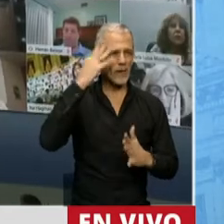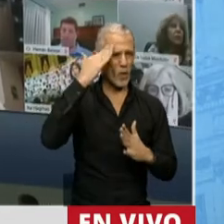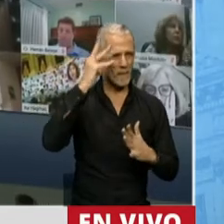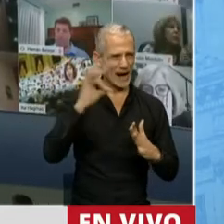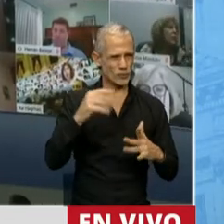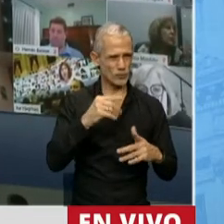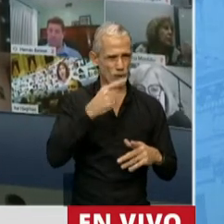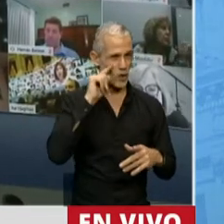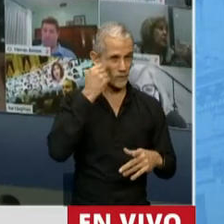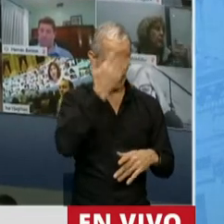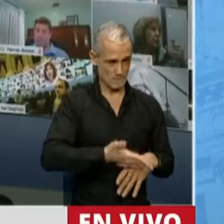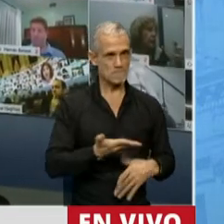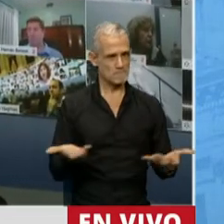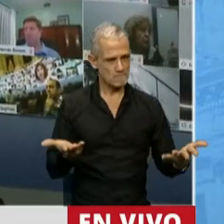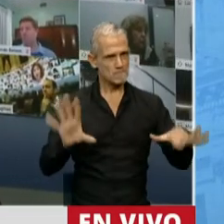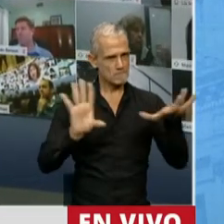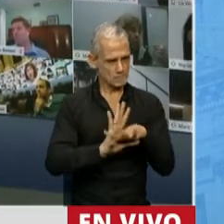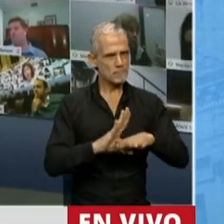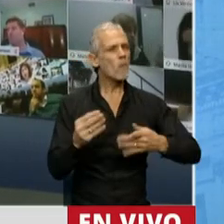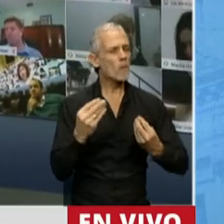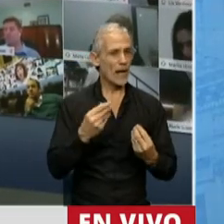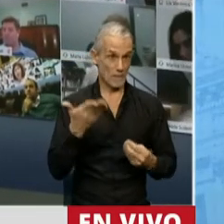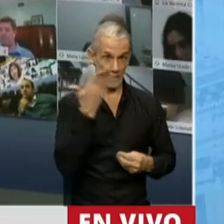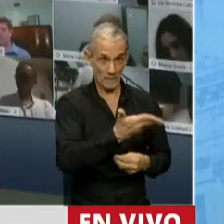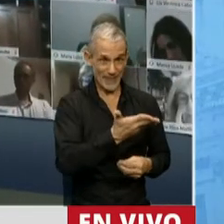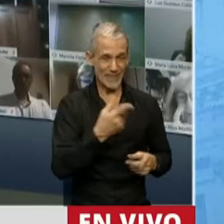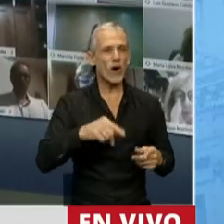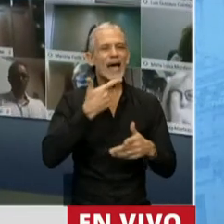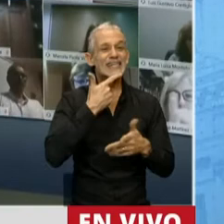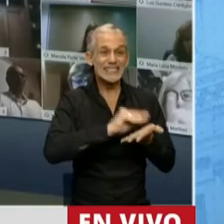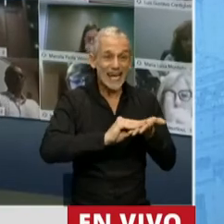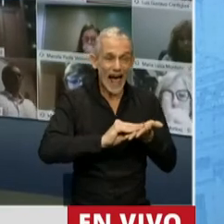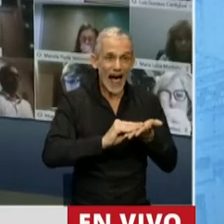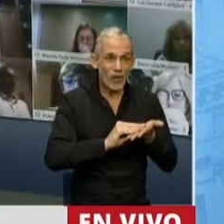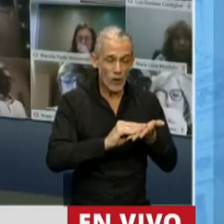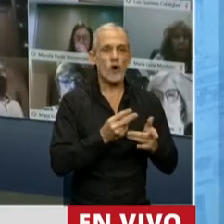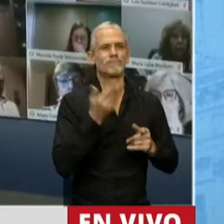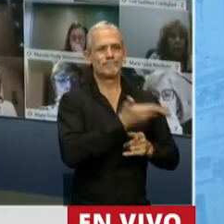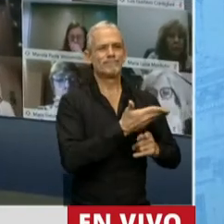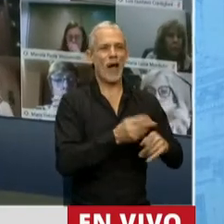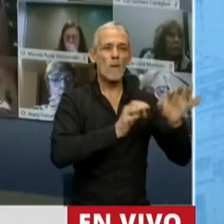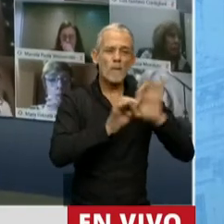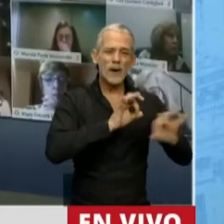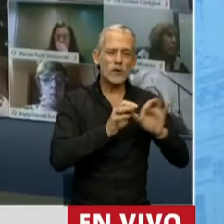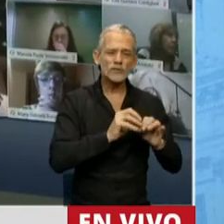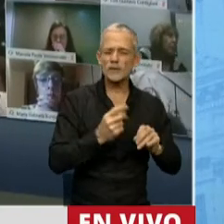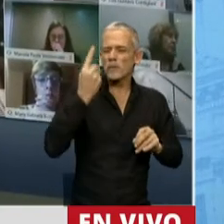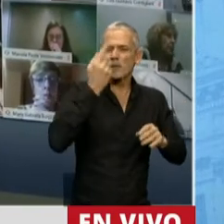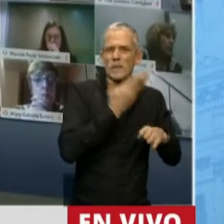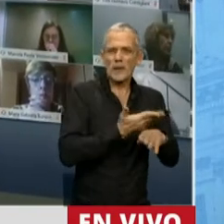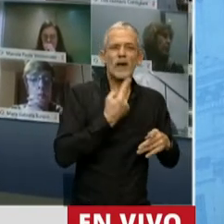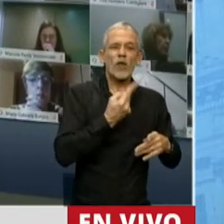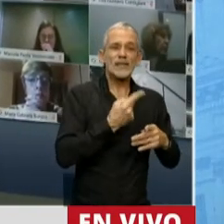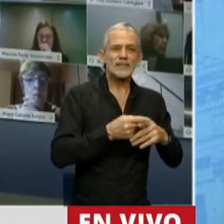Y digo correspondientes porque es un pedido que en el Senado se hizo porque el proyecto original desea